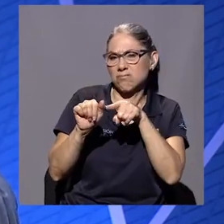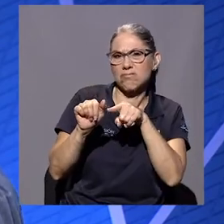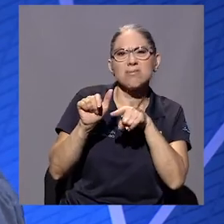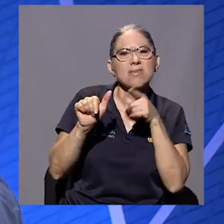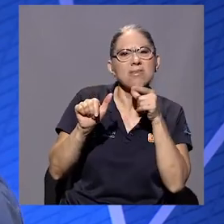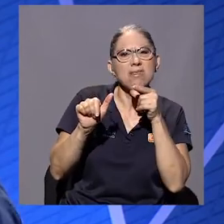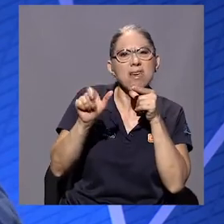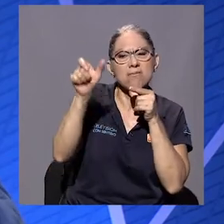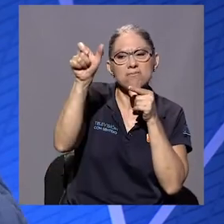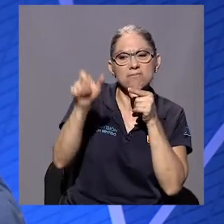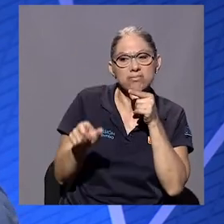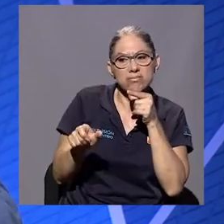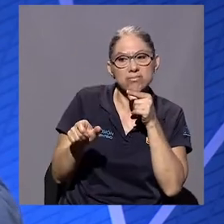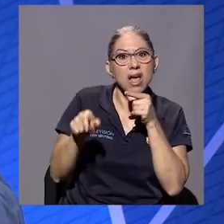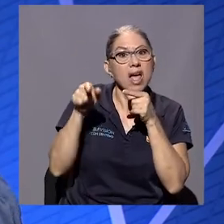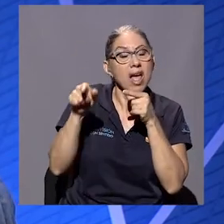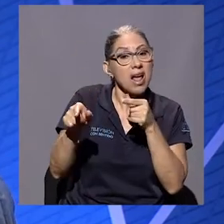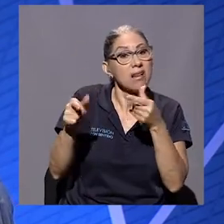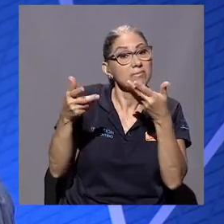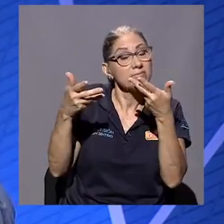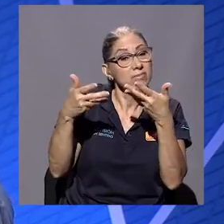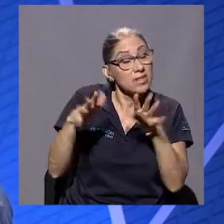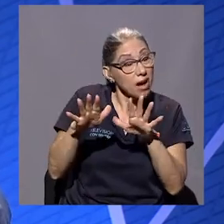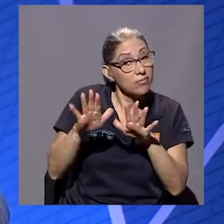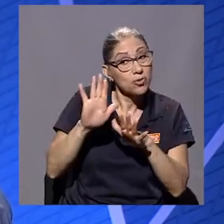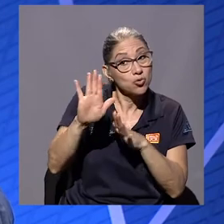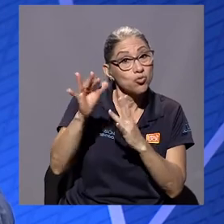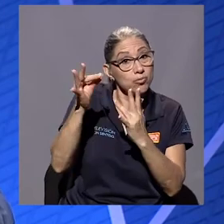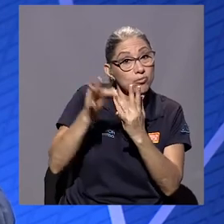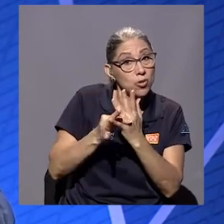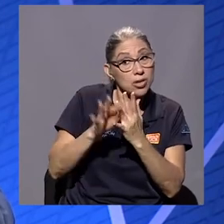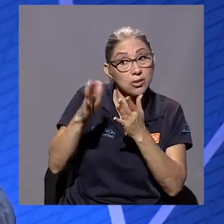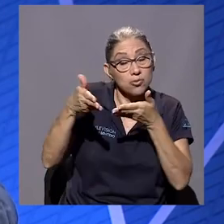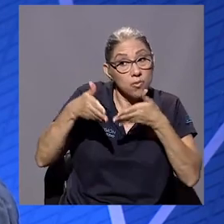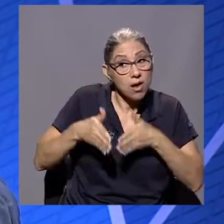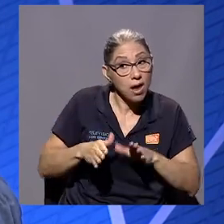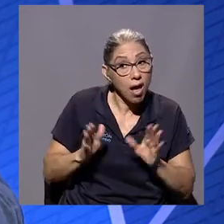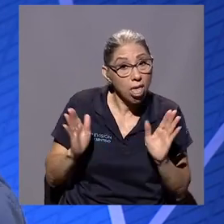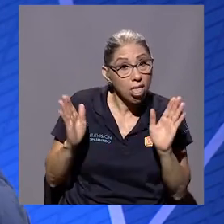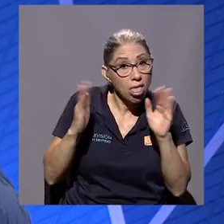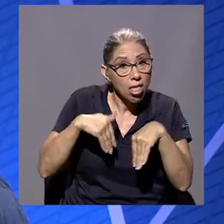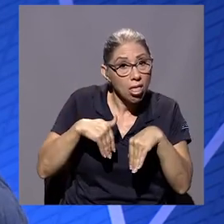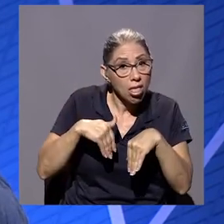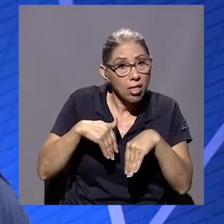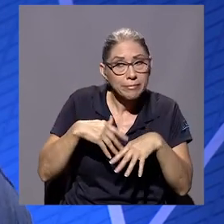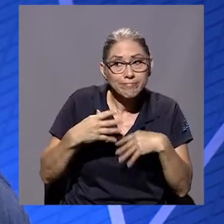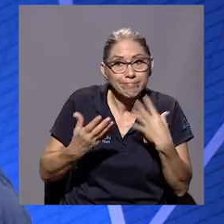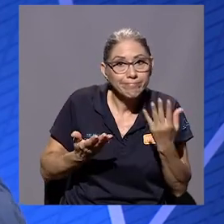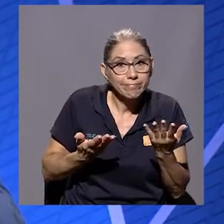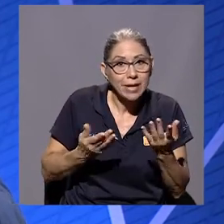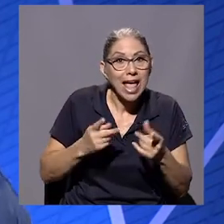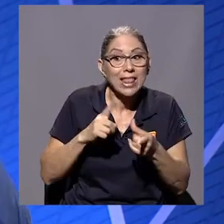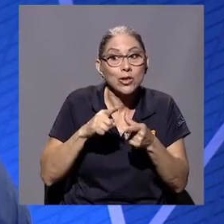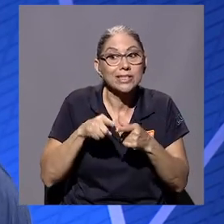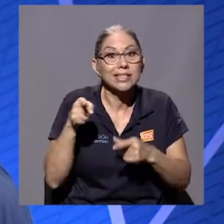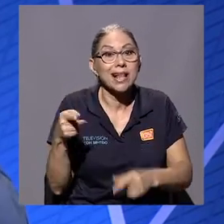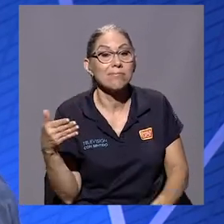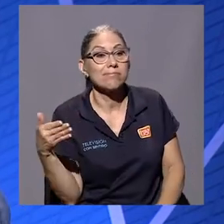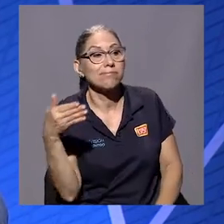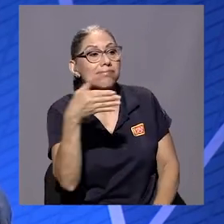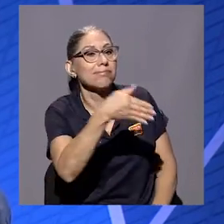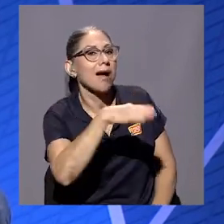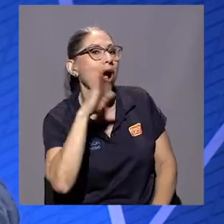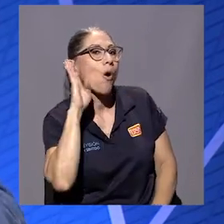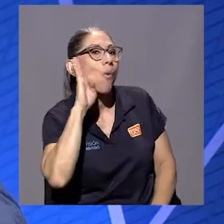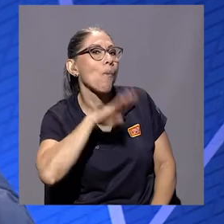aunque había perdido a su esposa y a su hija en un momento determinado, se encuentra en un bar como de mala muerte.